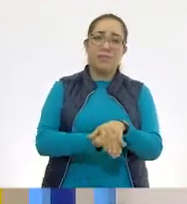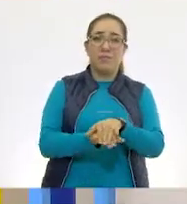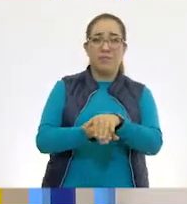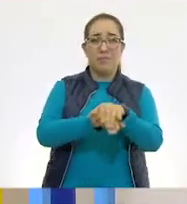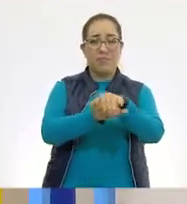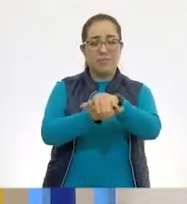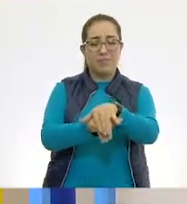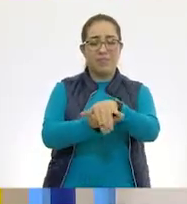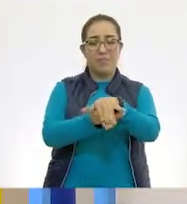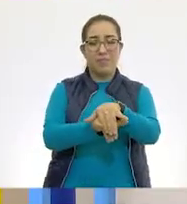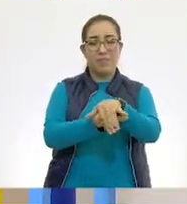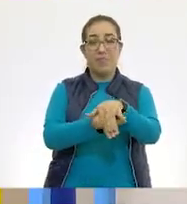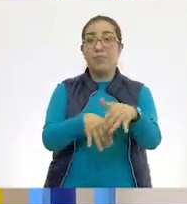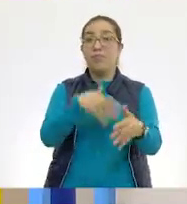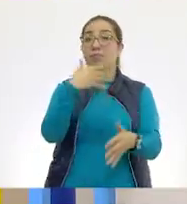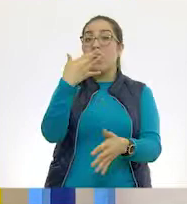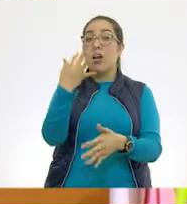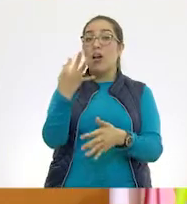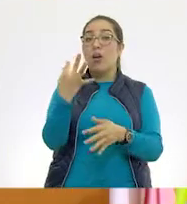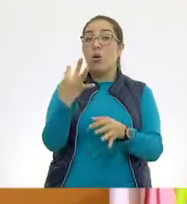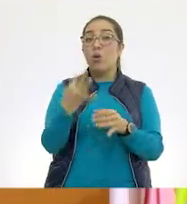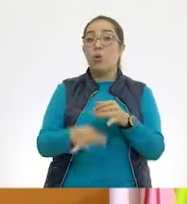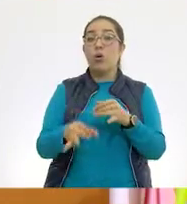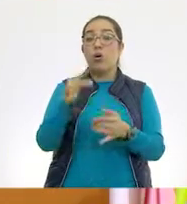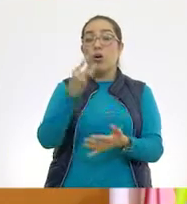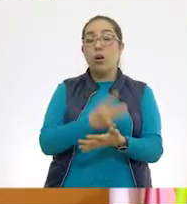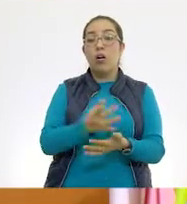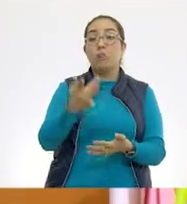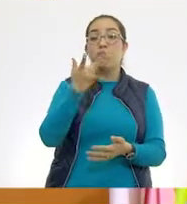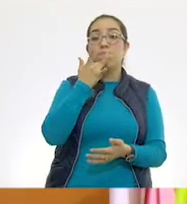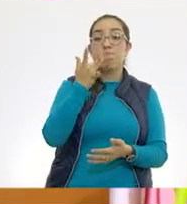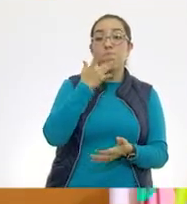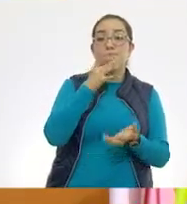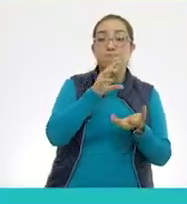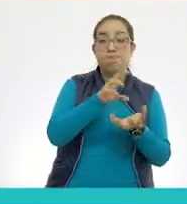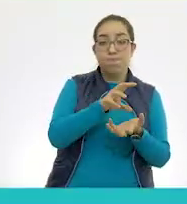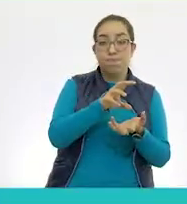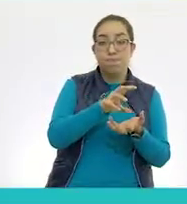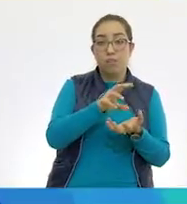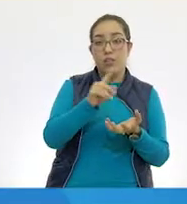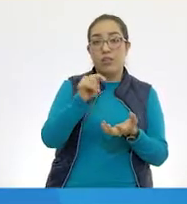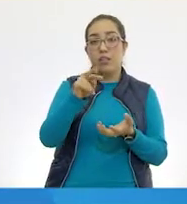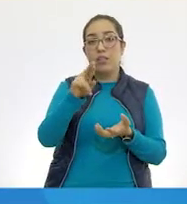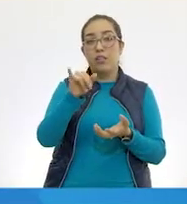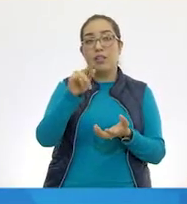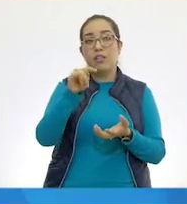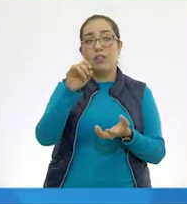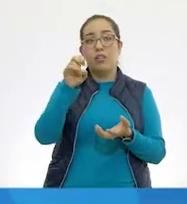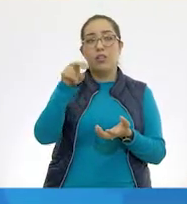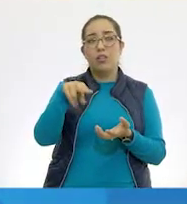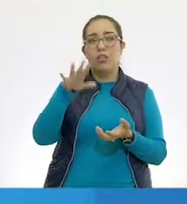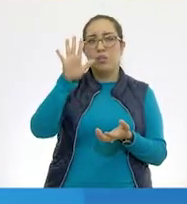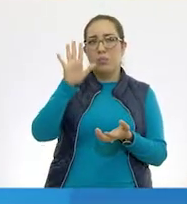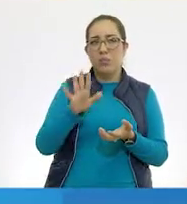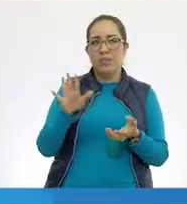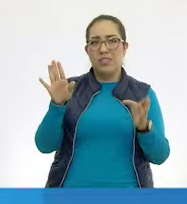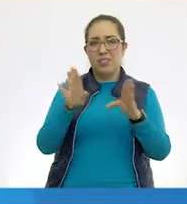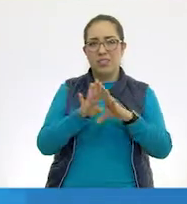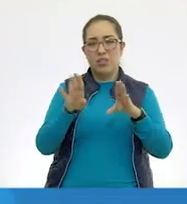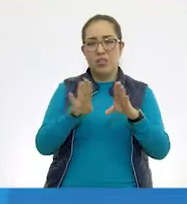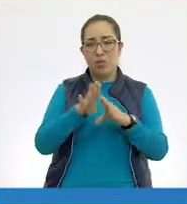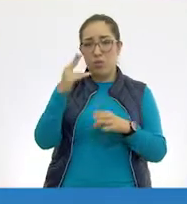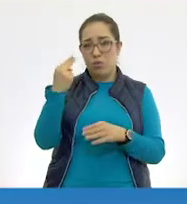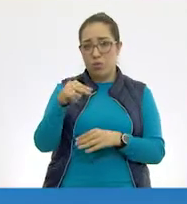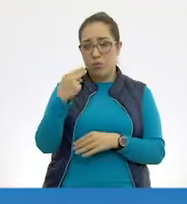solo nos queda el sapo y el tritón, que si te das cuenta, pareciera que es como un tipo de salamandra, pero se